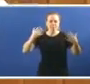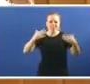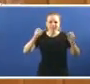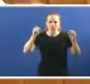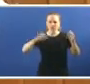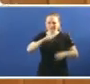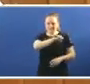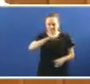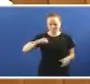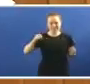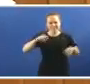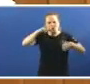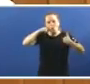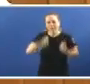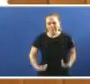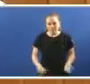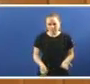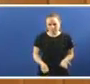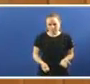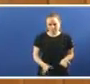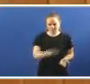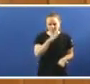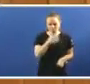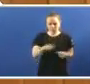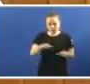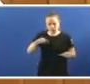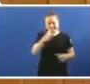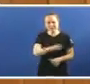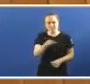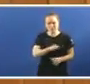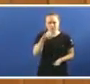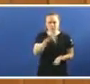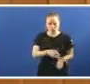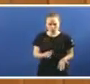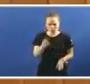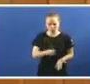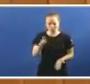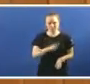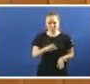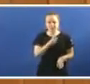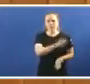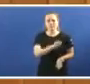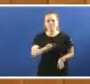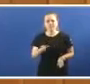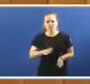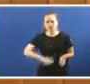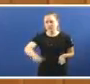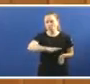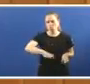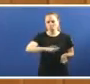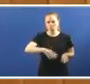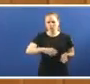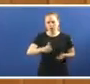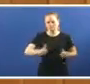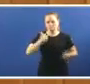sen humanizar Como está a ocurrir durante as últimas semanas Siguen a manter pacientes distribuidos Por os distintos chiringuitos E